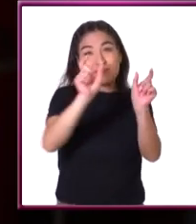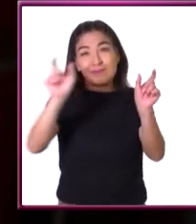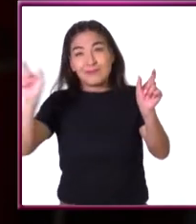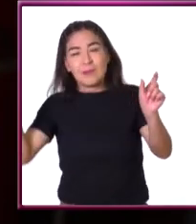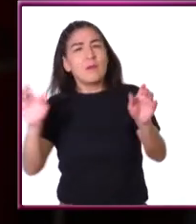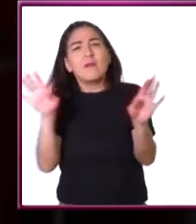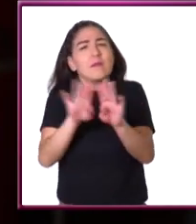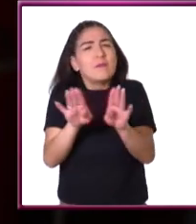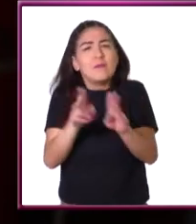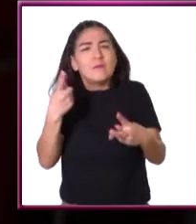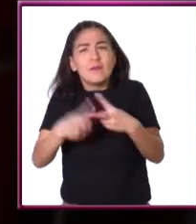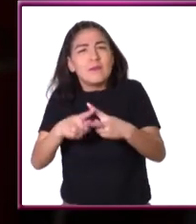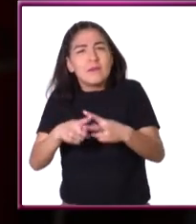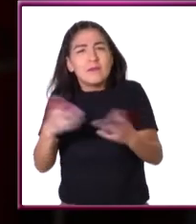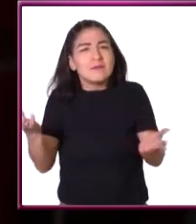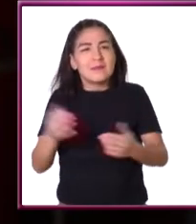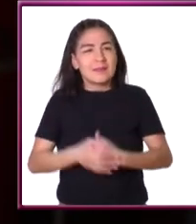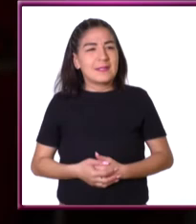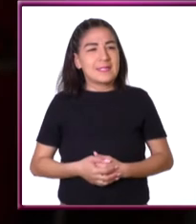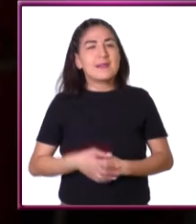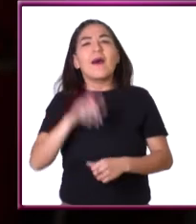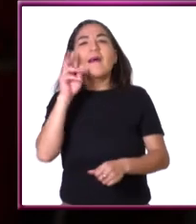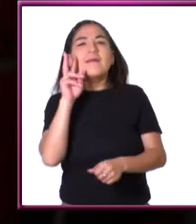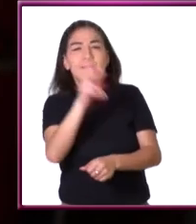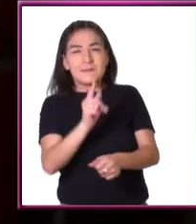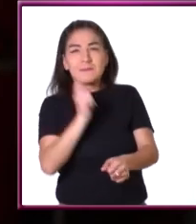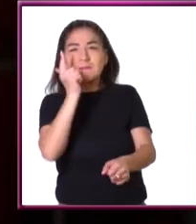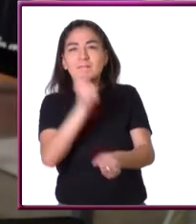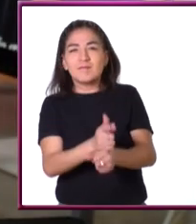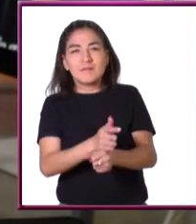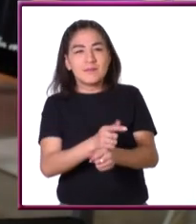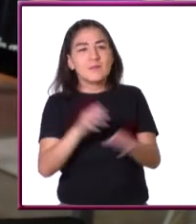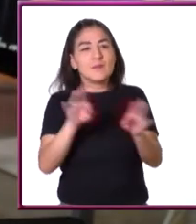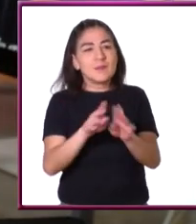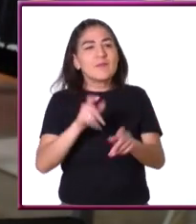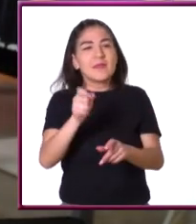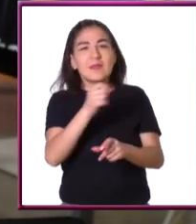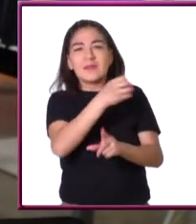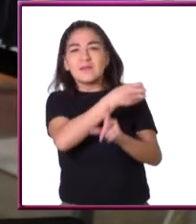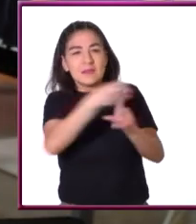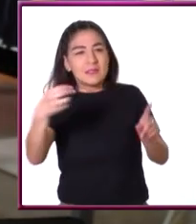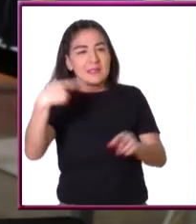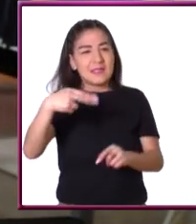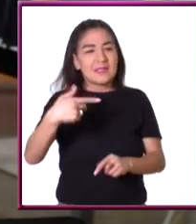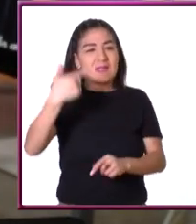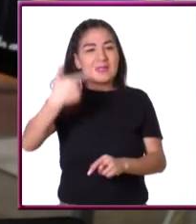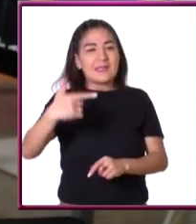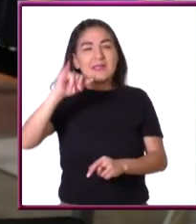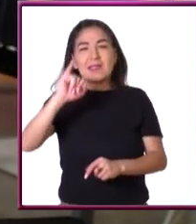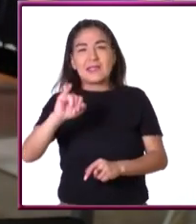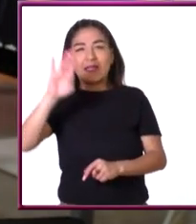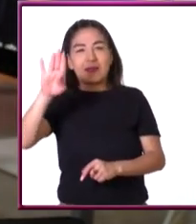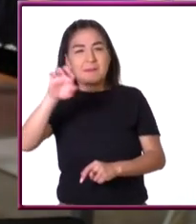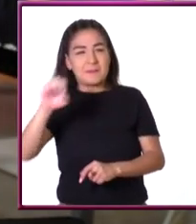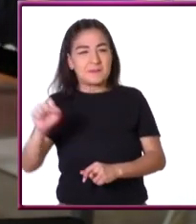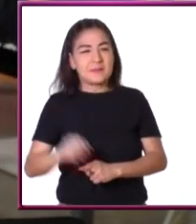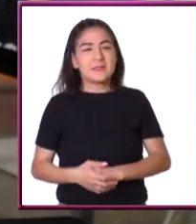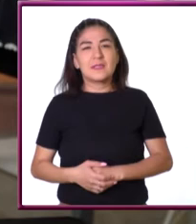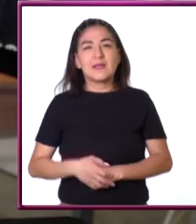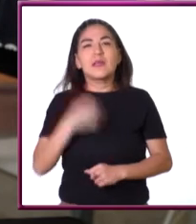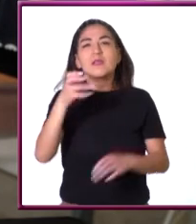actualmente? ¿Cómo fue que se calculó? Lo encontró una organización se llama GIMS precisamente que es